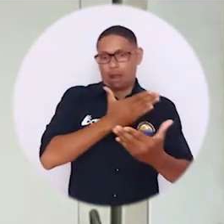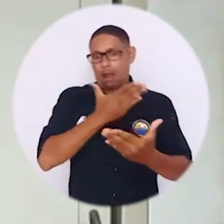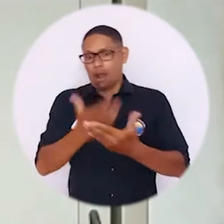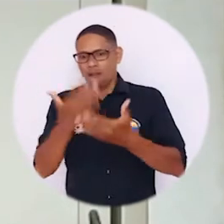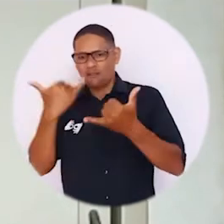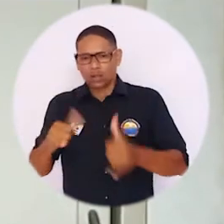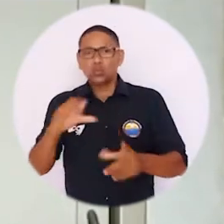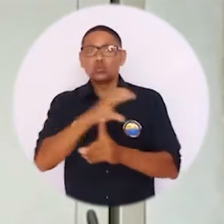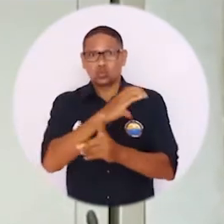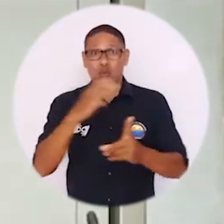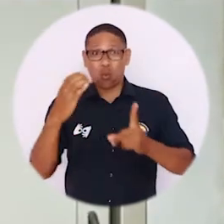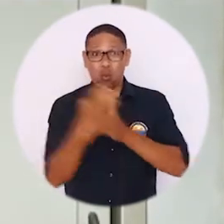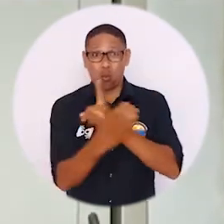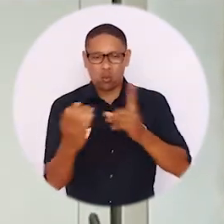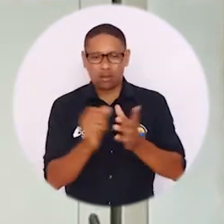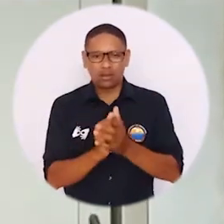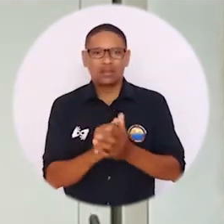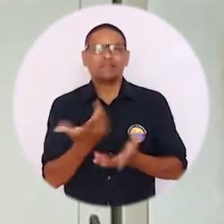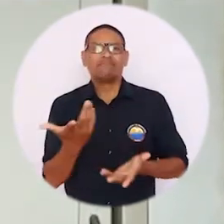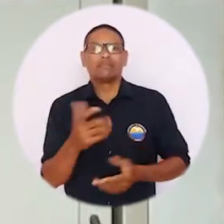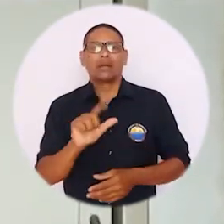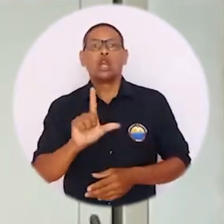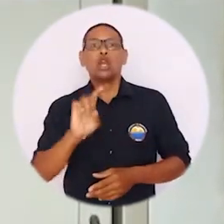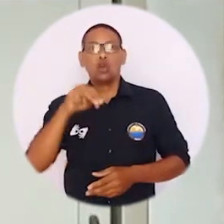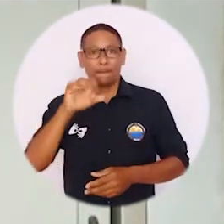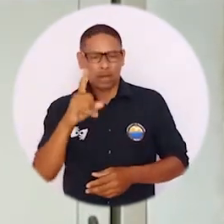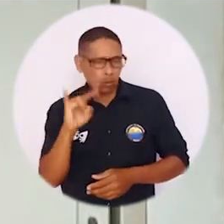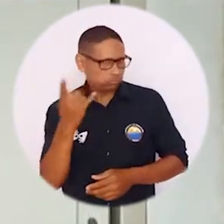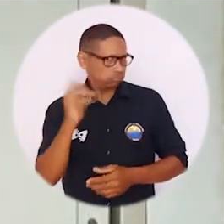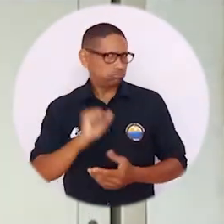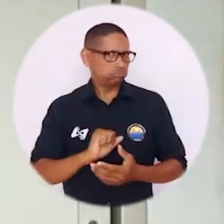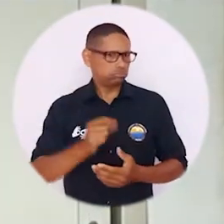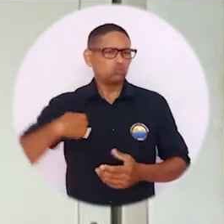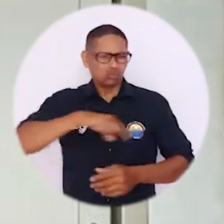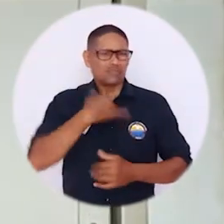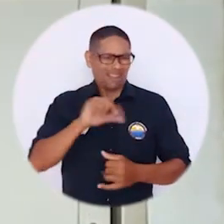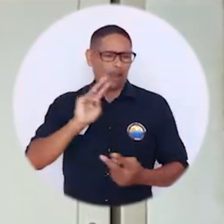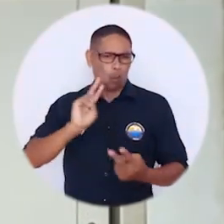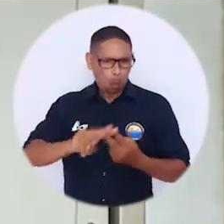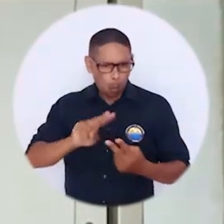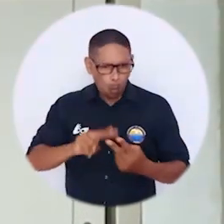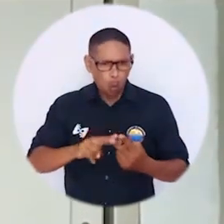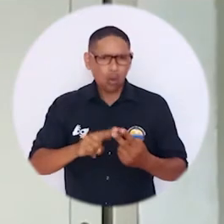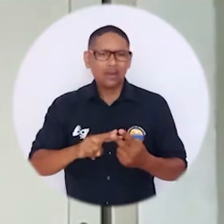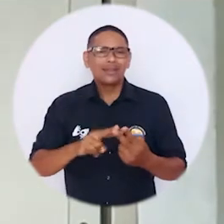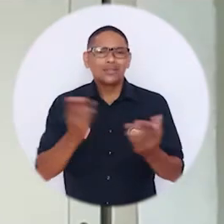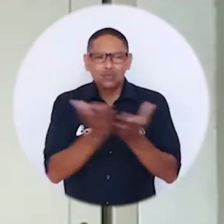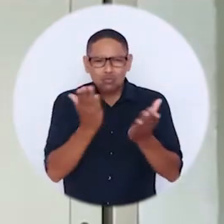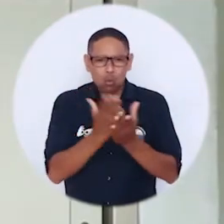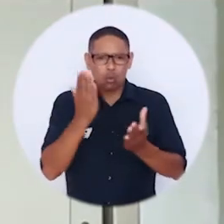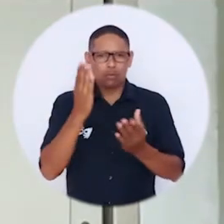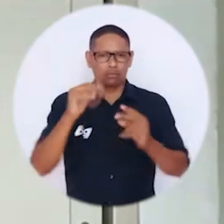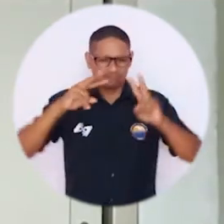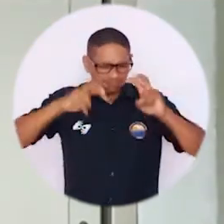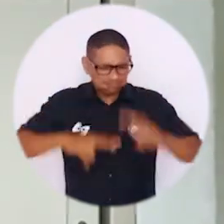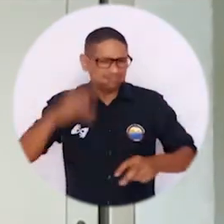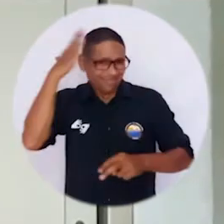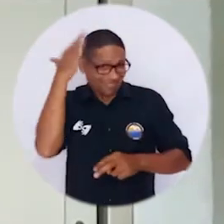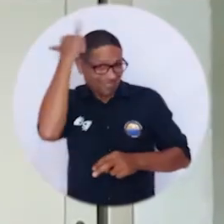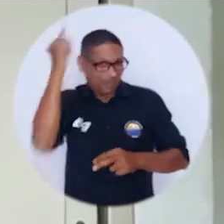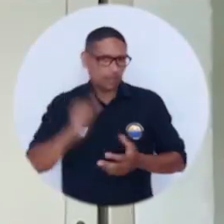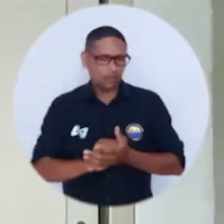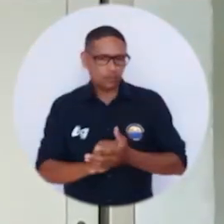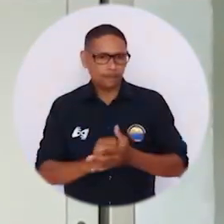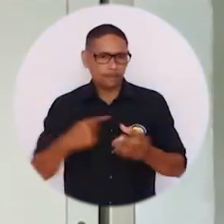principio a fin esta práctica, porque nosotros la conocemos ya por estudios académicos,